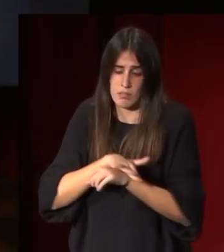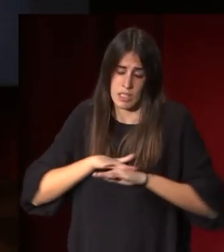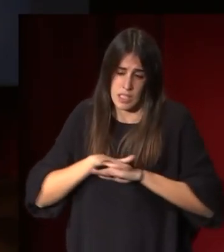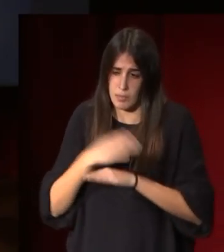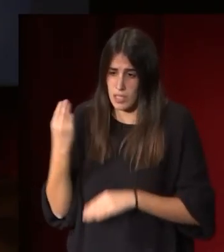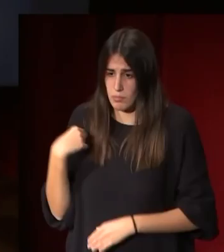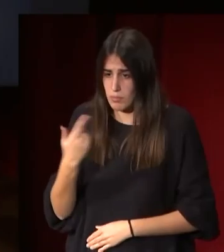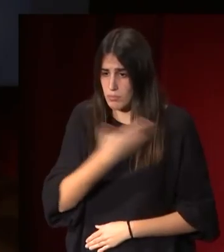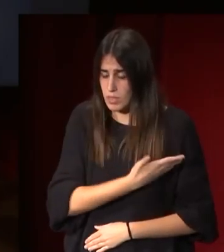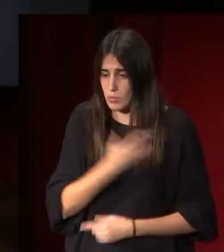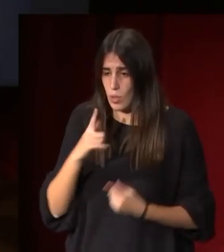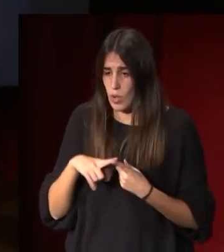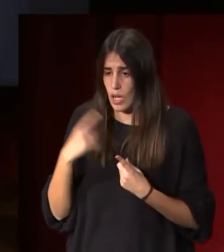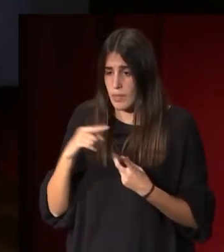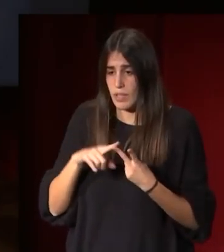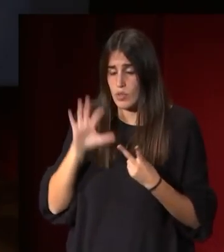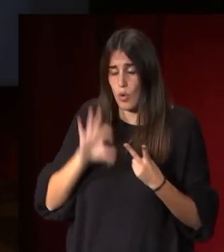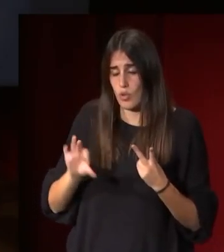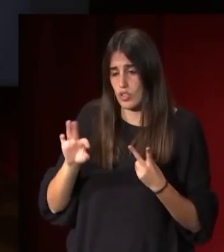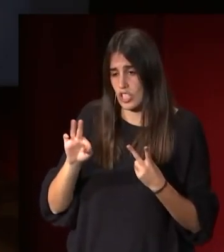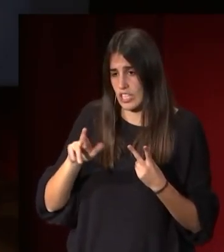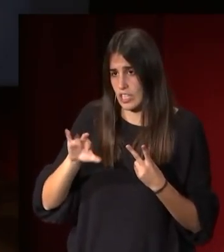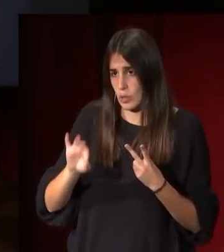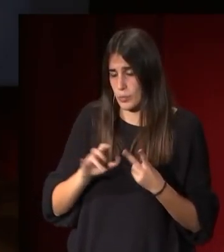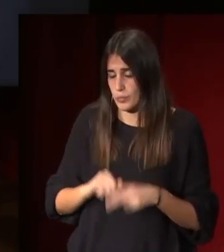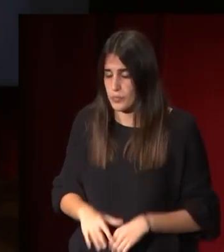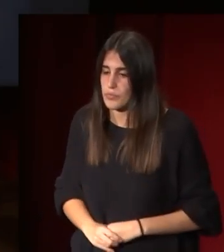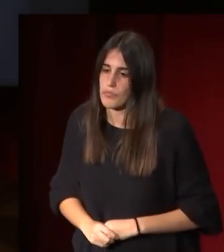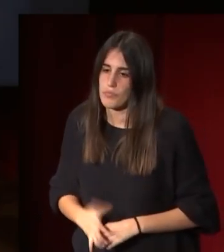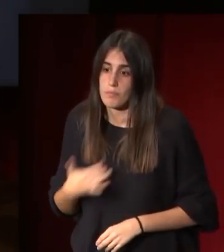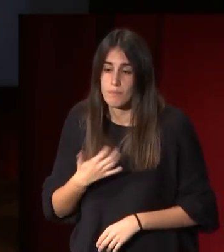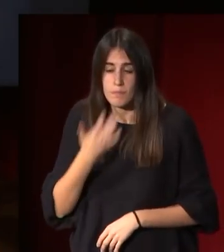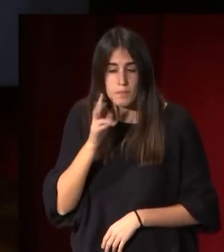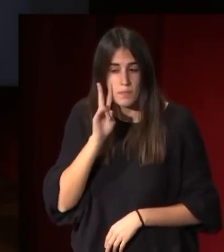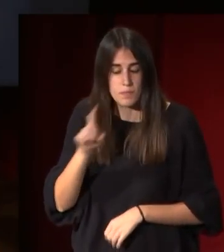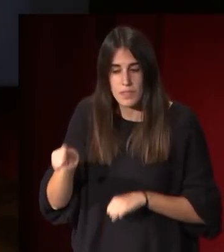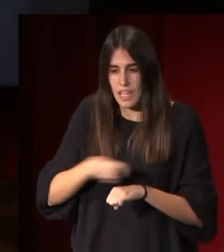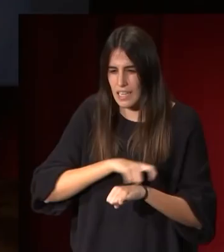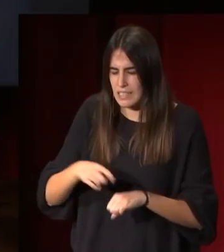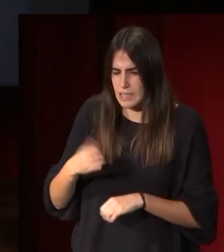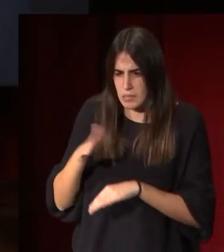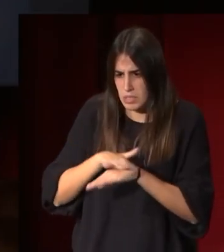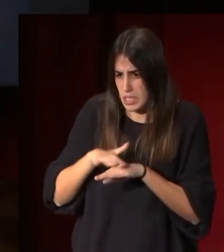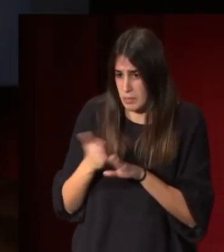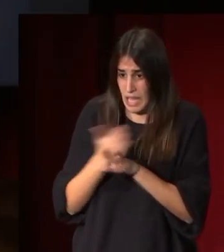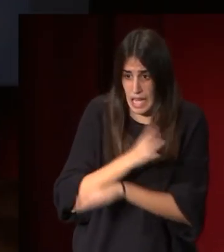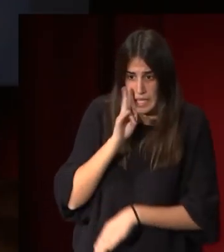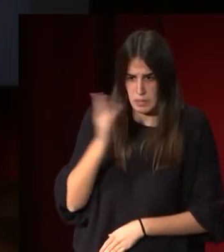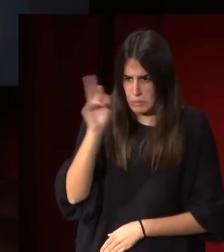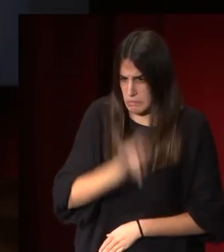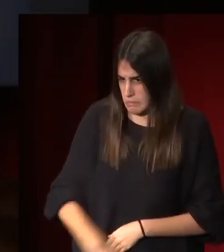Ganímedes o como el Sátiro si se fijan estamos encontrando las mismas características básicamente que hemos visto